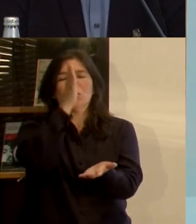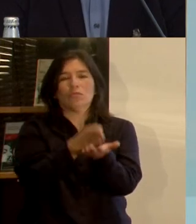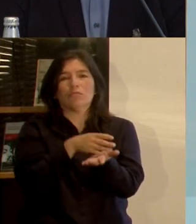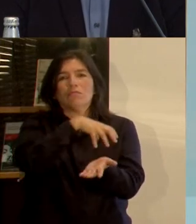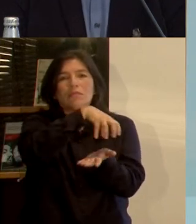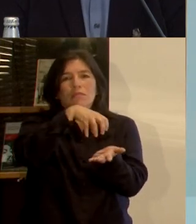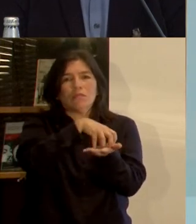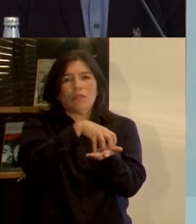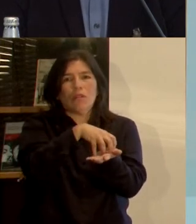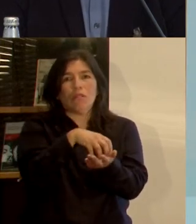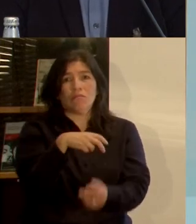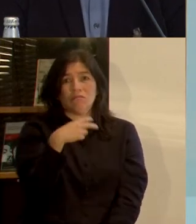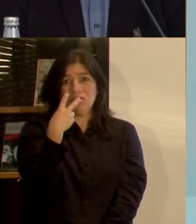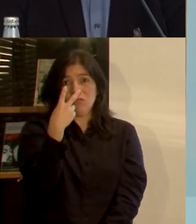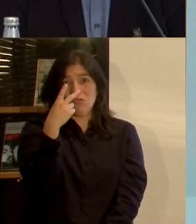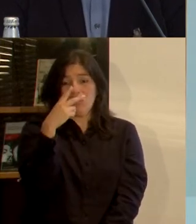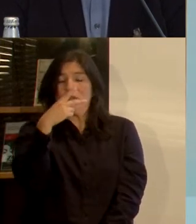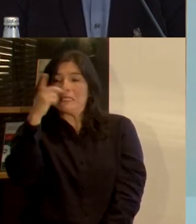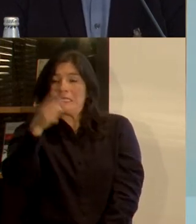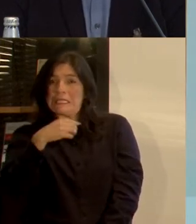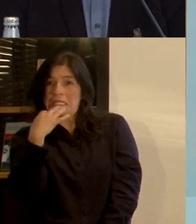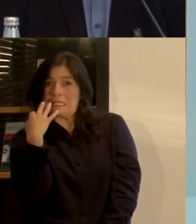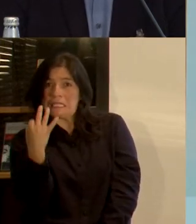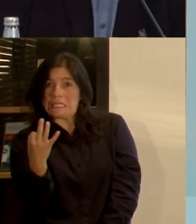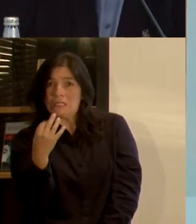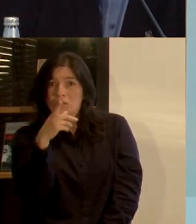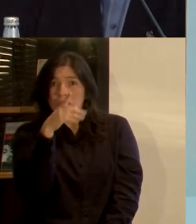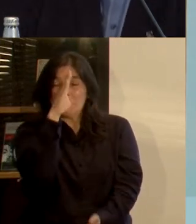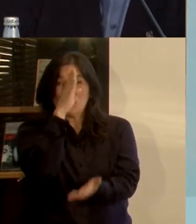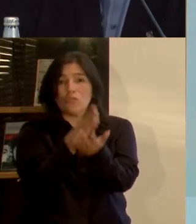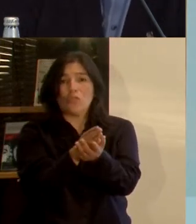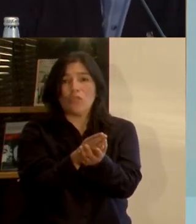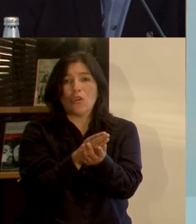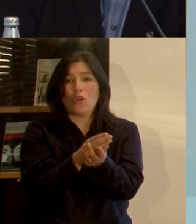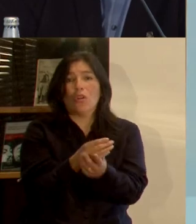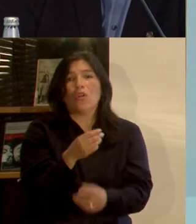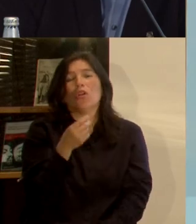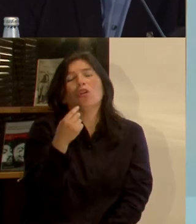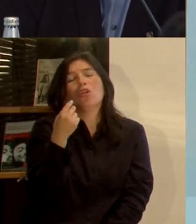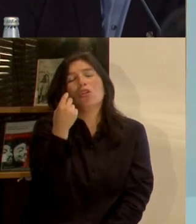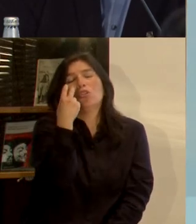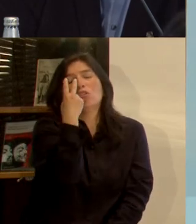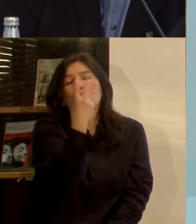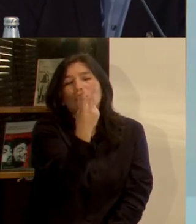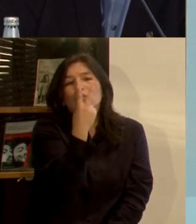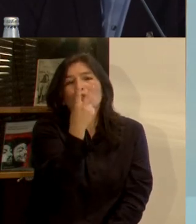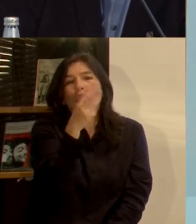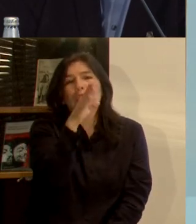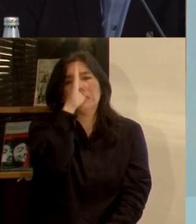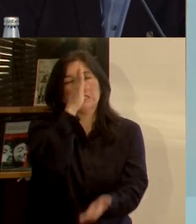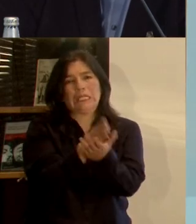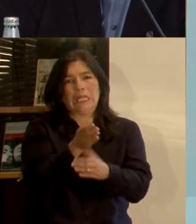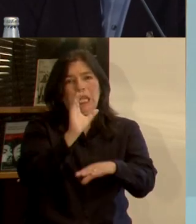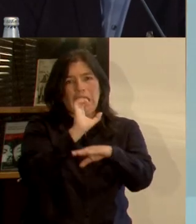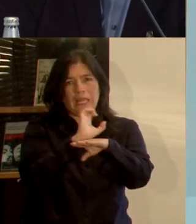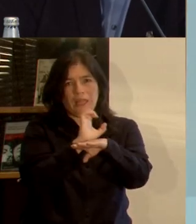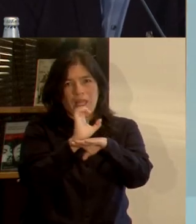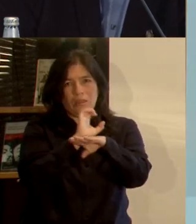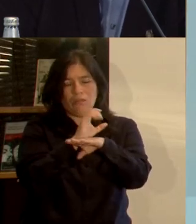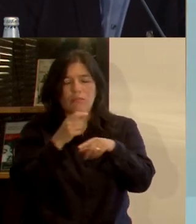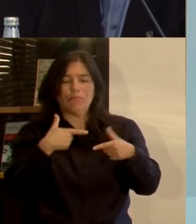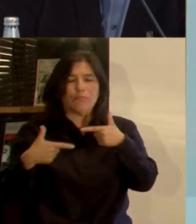dos tercios de cada tres pesos que se ponen en la ciudad, dos pesos el Estado los decide a nivel centralizado con políticas